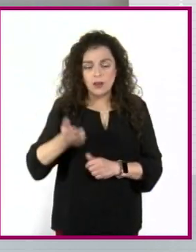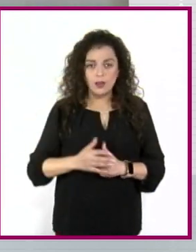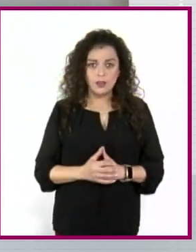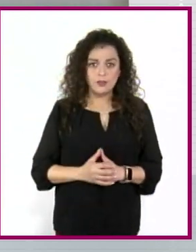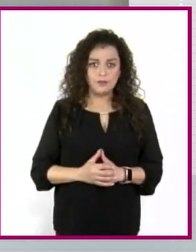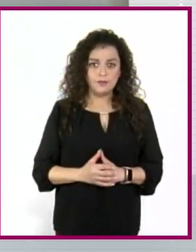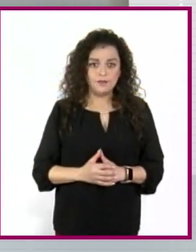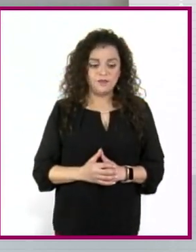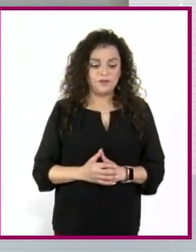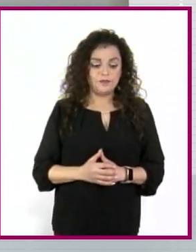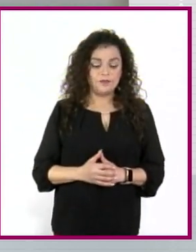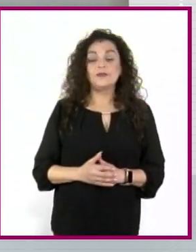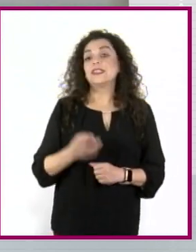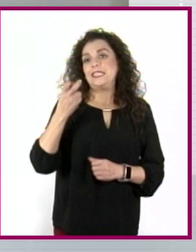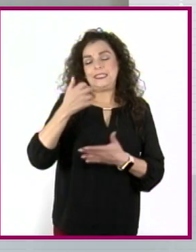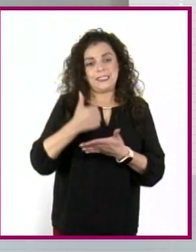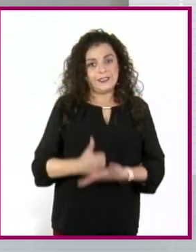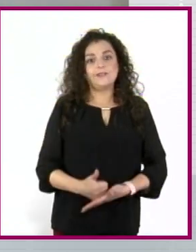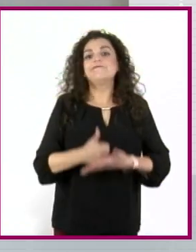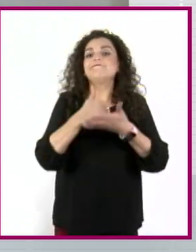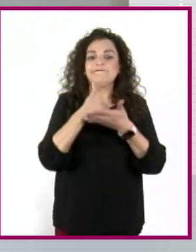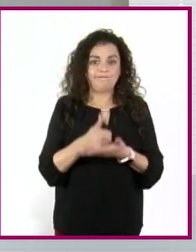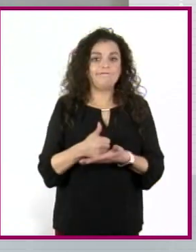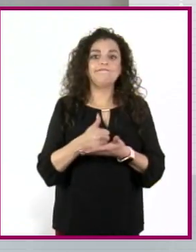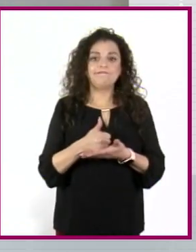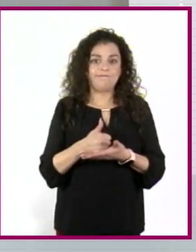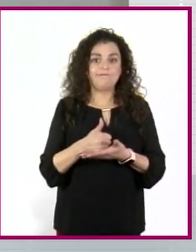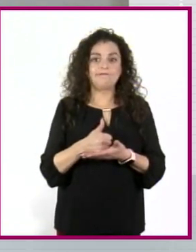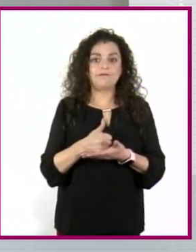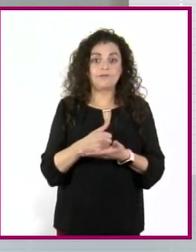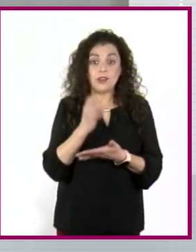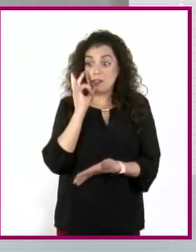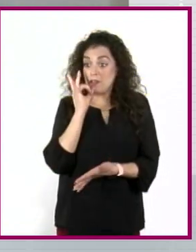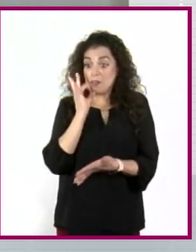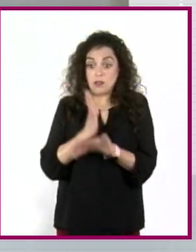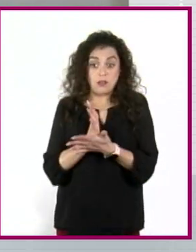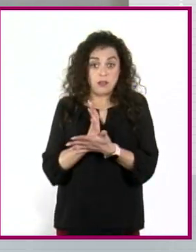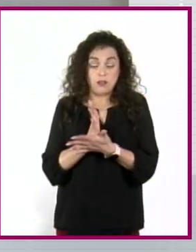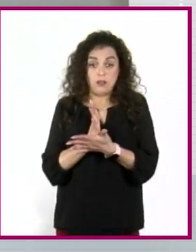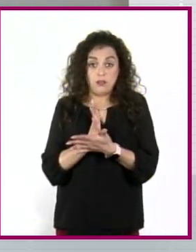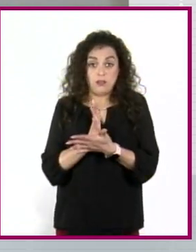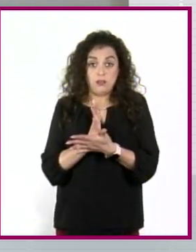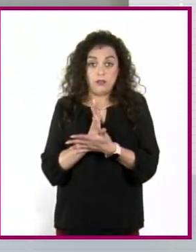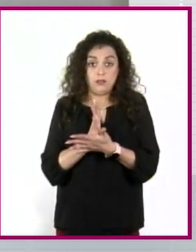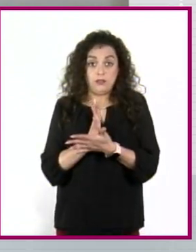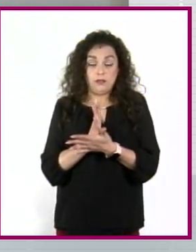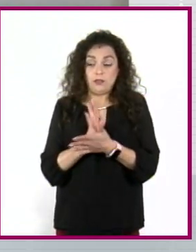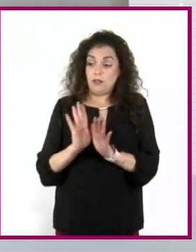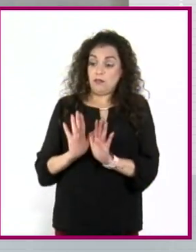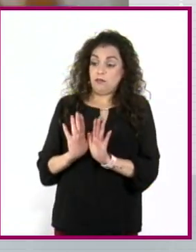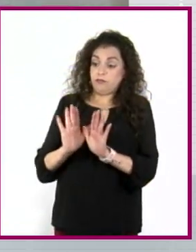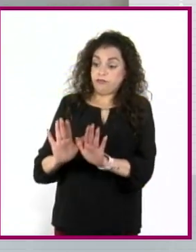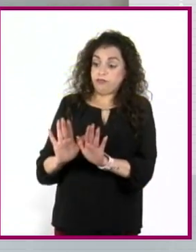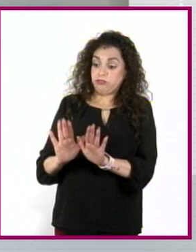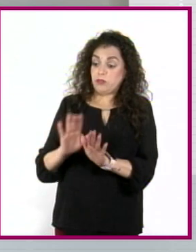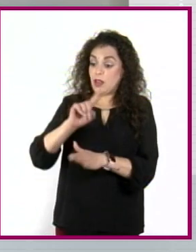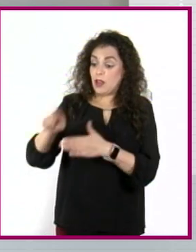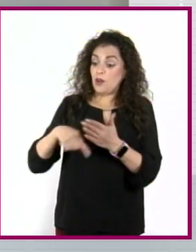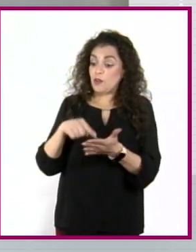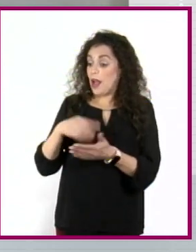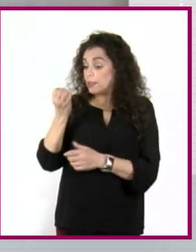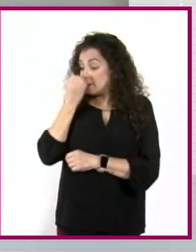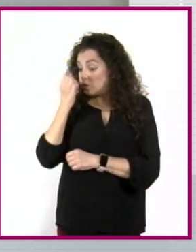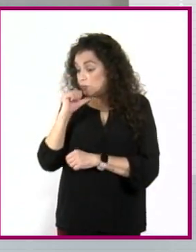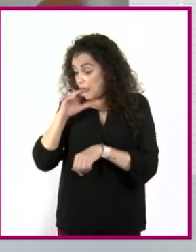entonces eso permitía no solamente quedarse a resguardo en el espacio escolar, en la comunidad